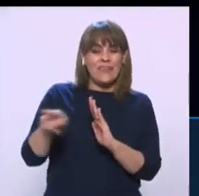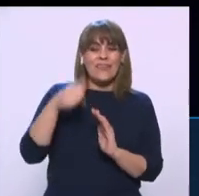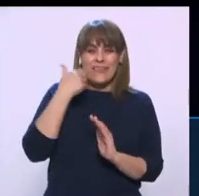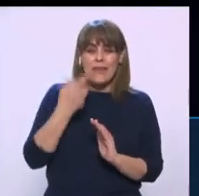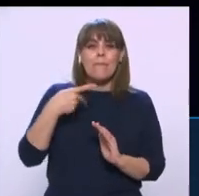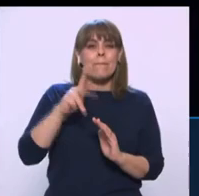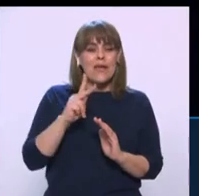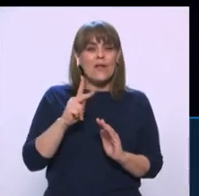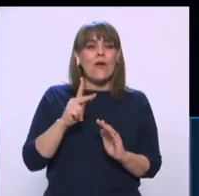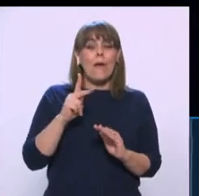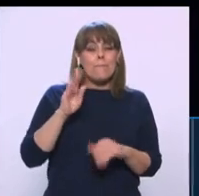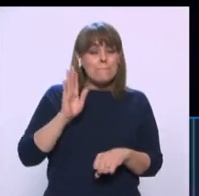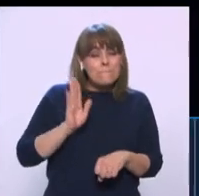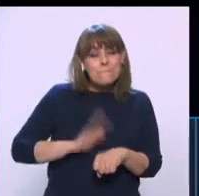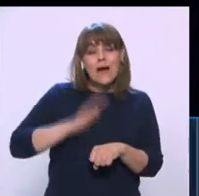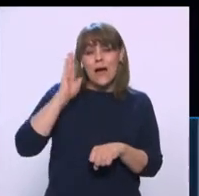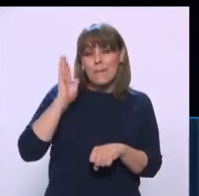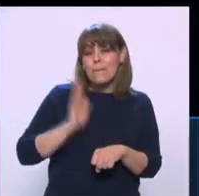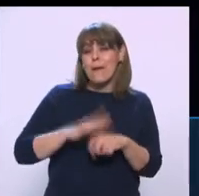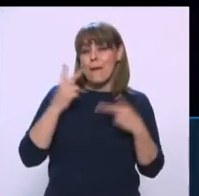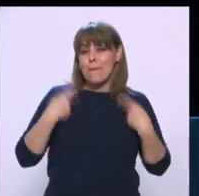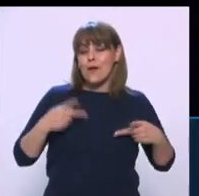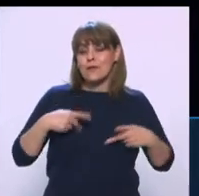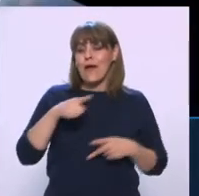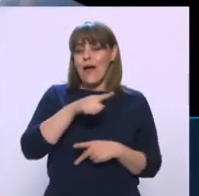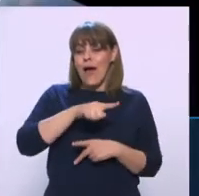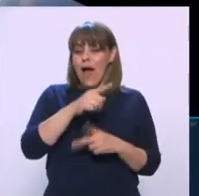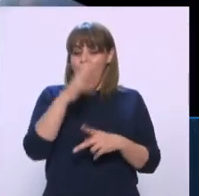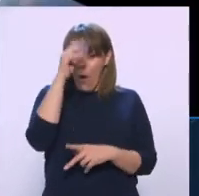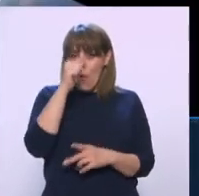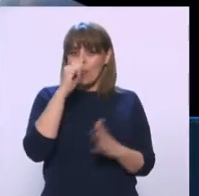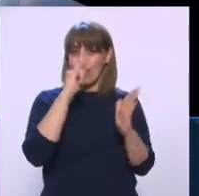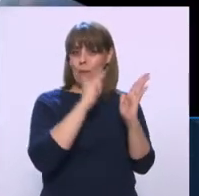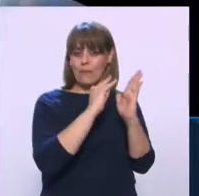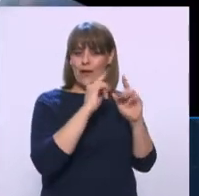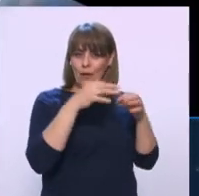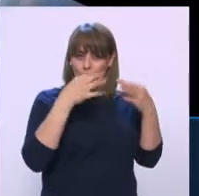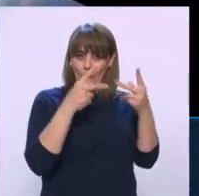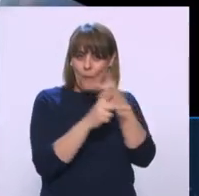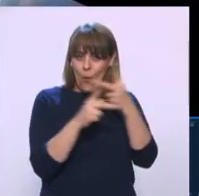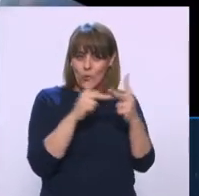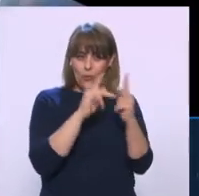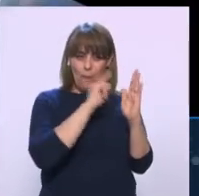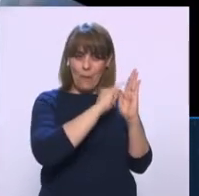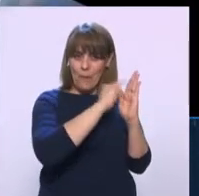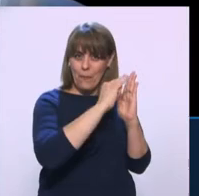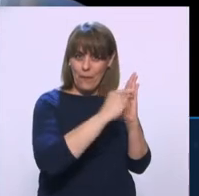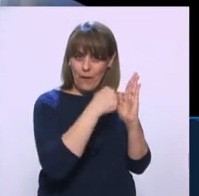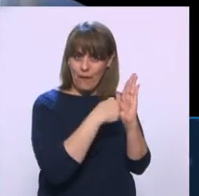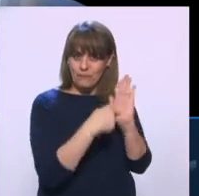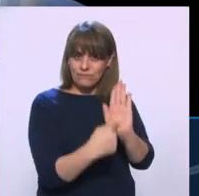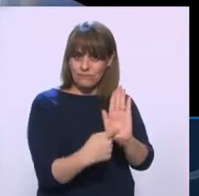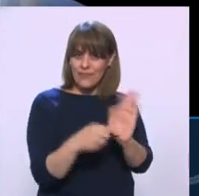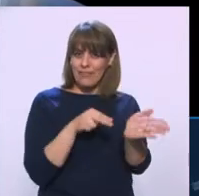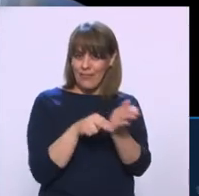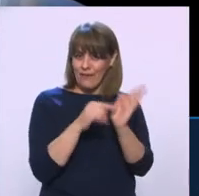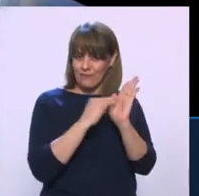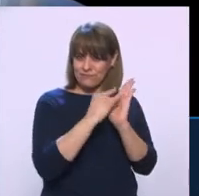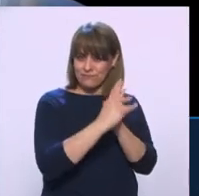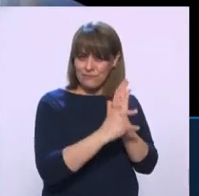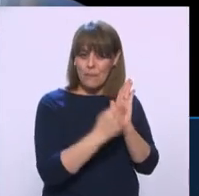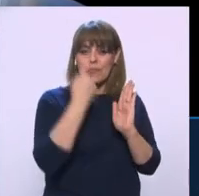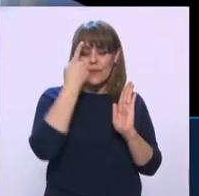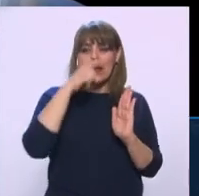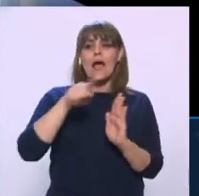de los actores sociales están muy de acuerdo con el etiquetado, con que en las escuelas haya un ambiente más saludable, con que no se le